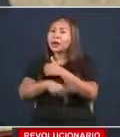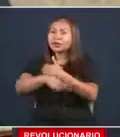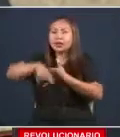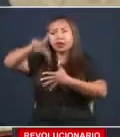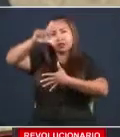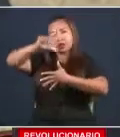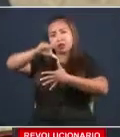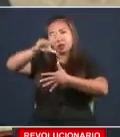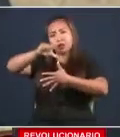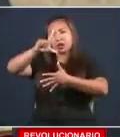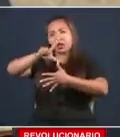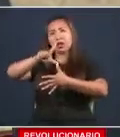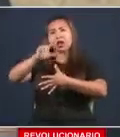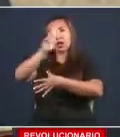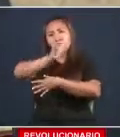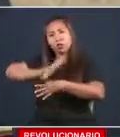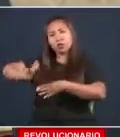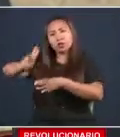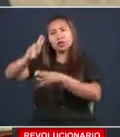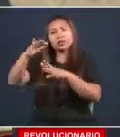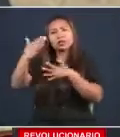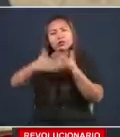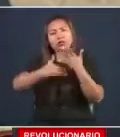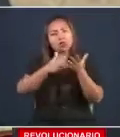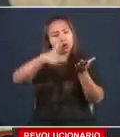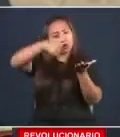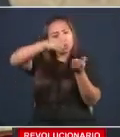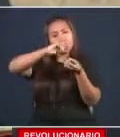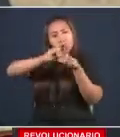Que utiliza la base de datos y la cédula.